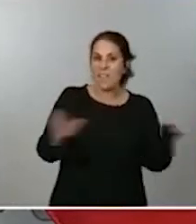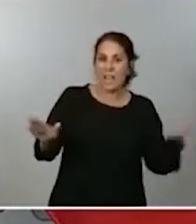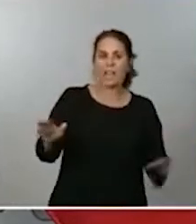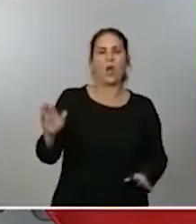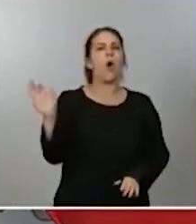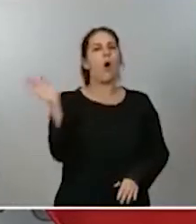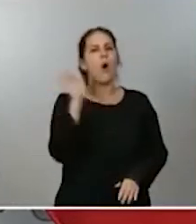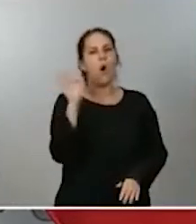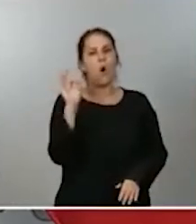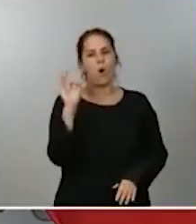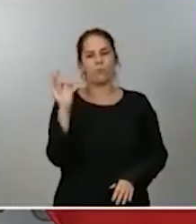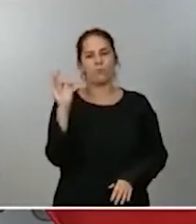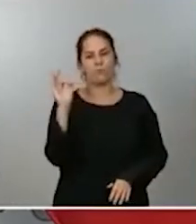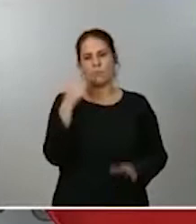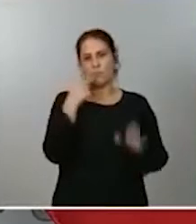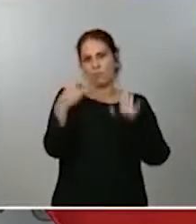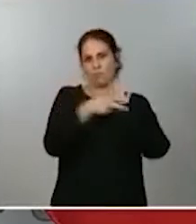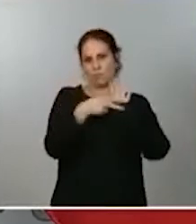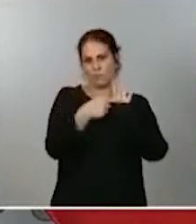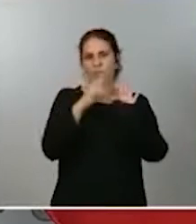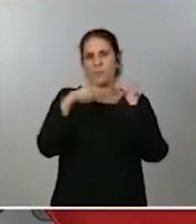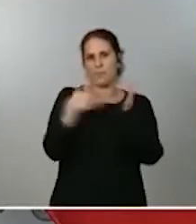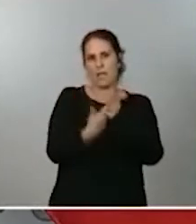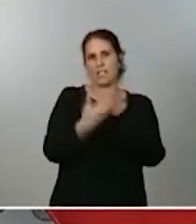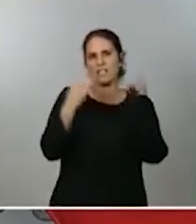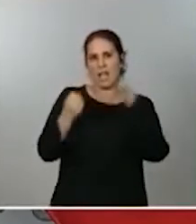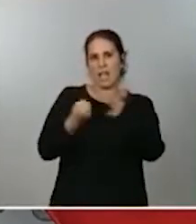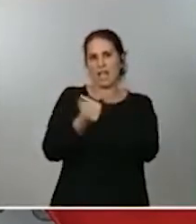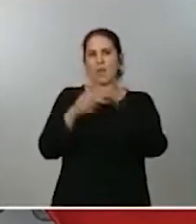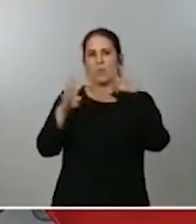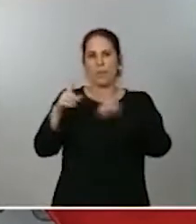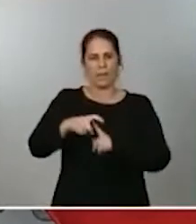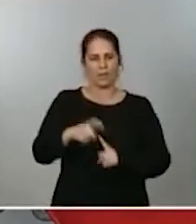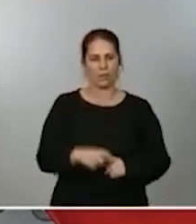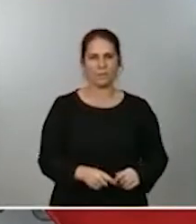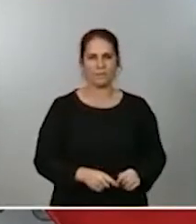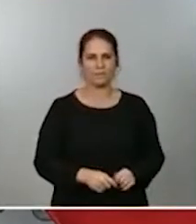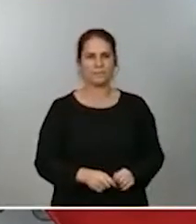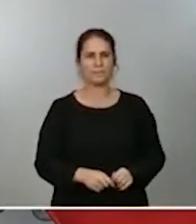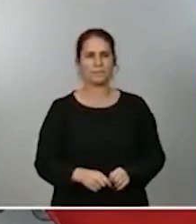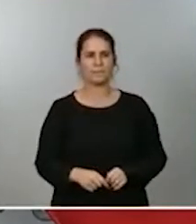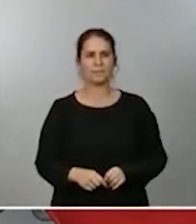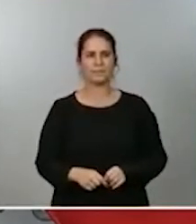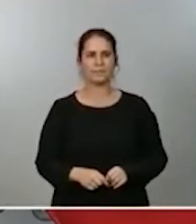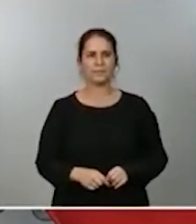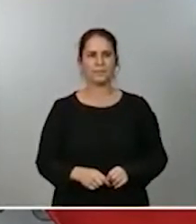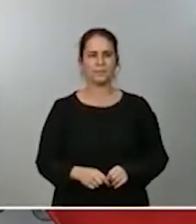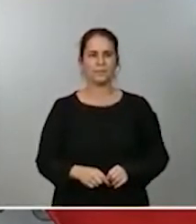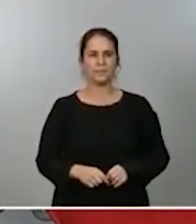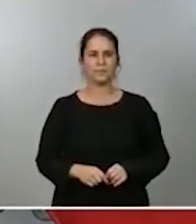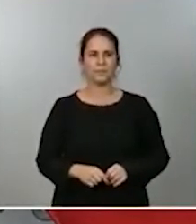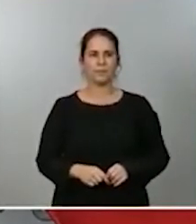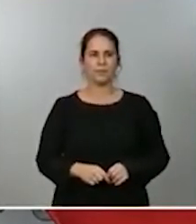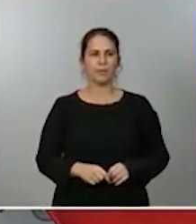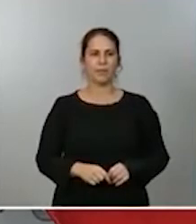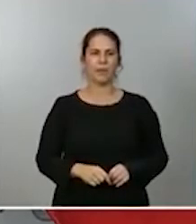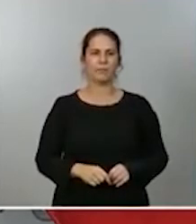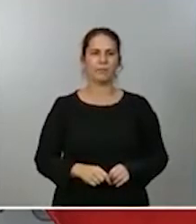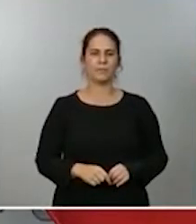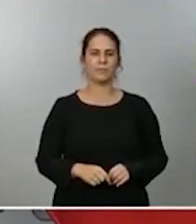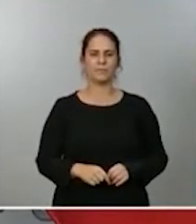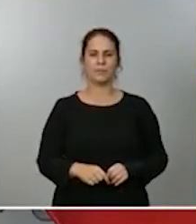norma, como máximo hasta el próximo 9 de mayo. En este periodo, cada autoridad competente delegada, es decir,